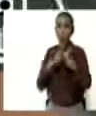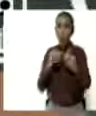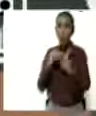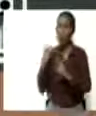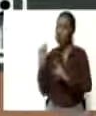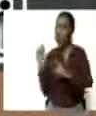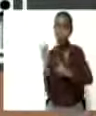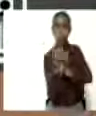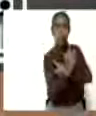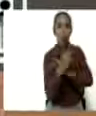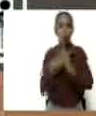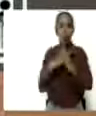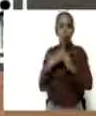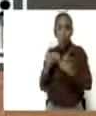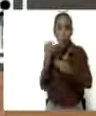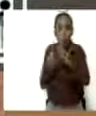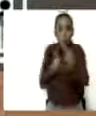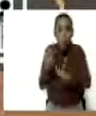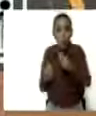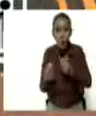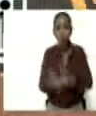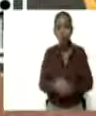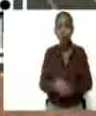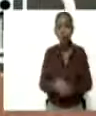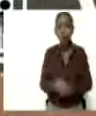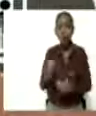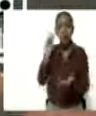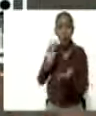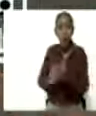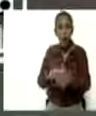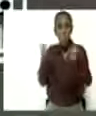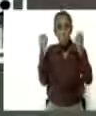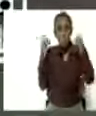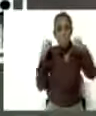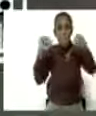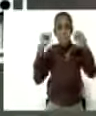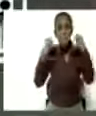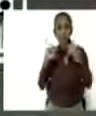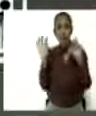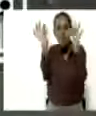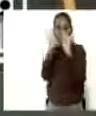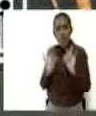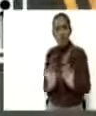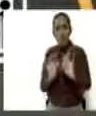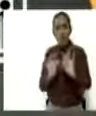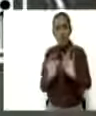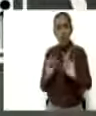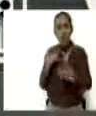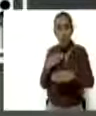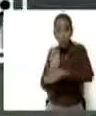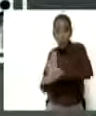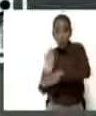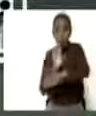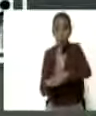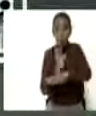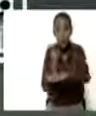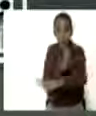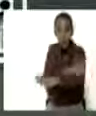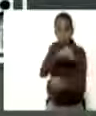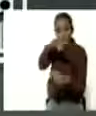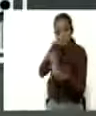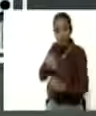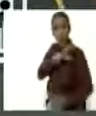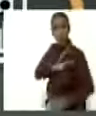los relacionamientos. Y se ponga en ejercicio todas las medidas de precaución, aislamiento